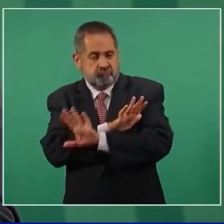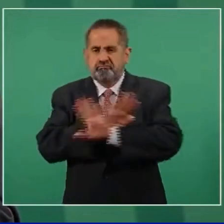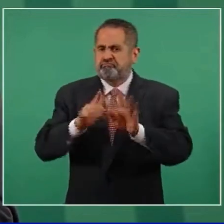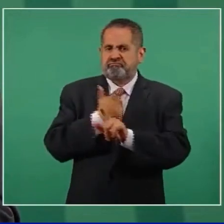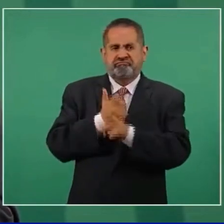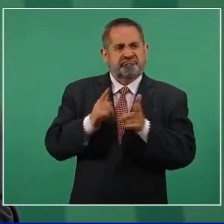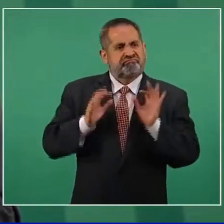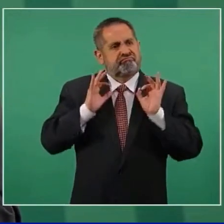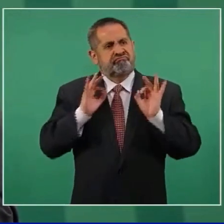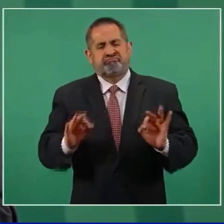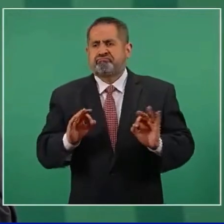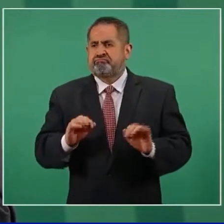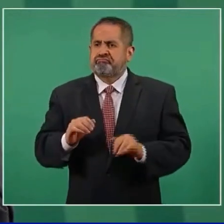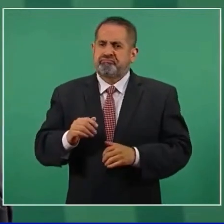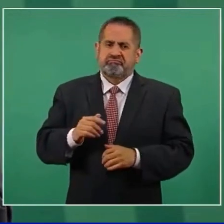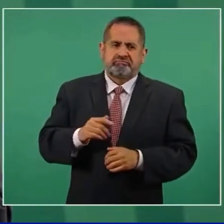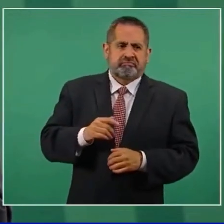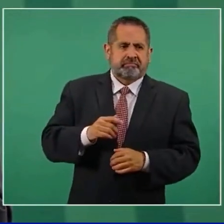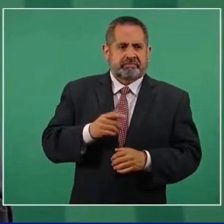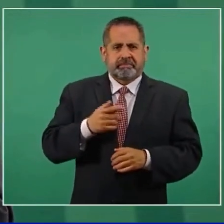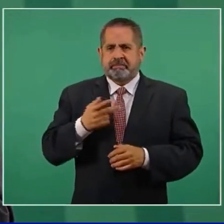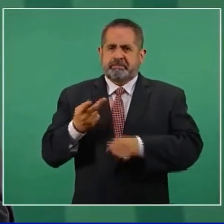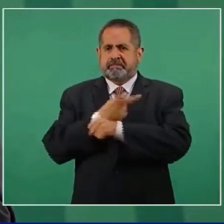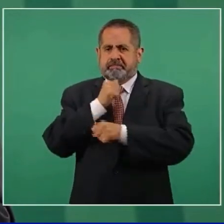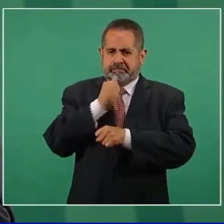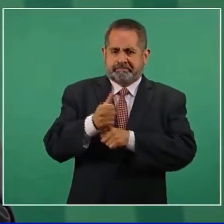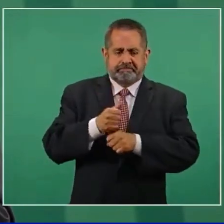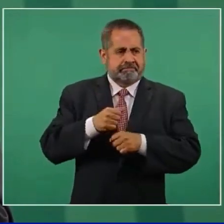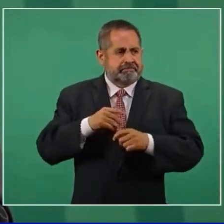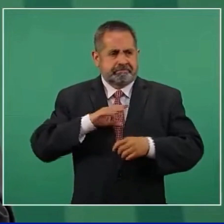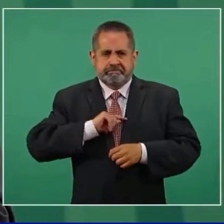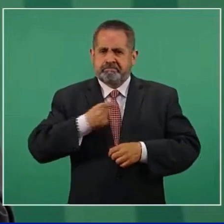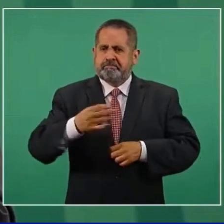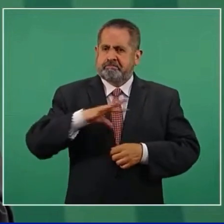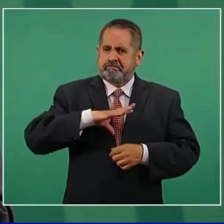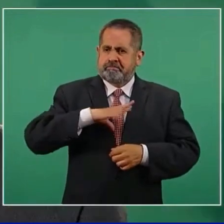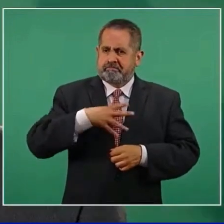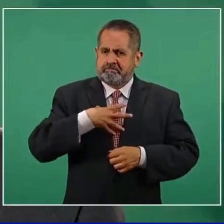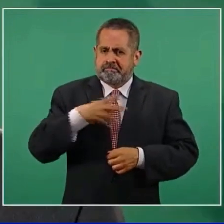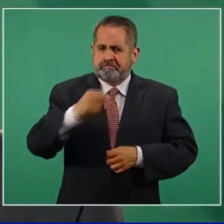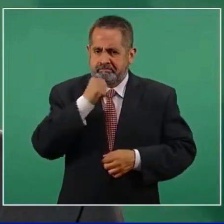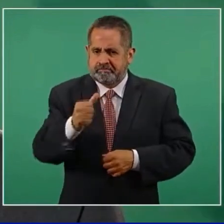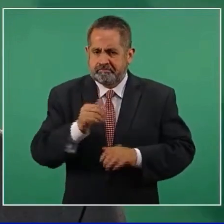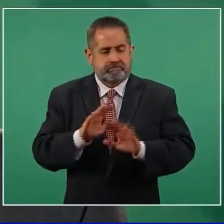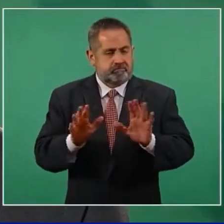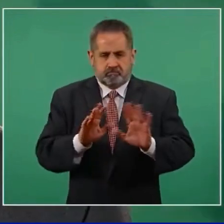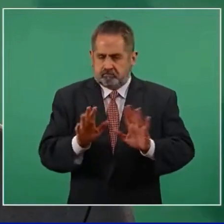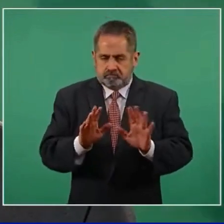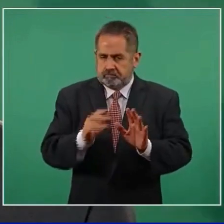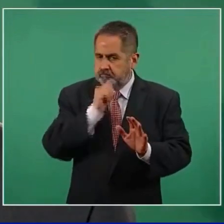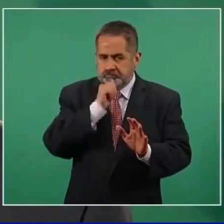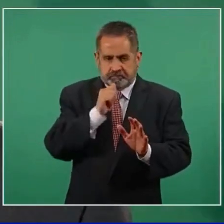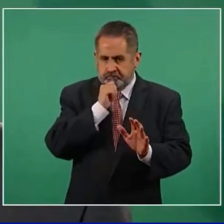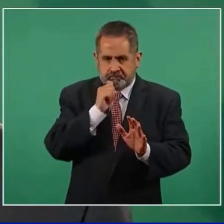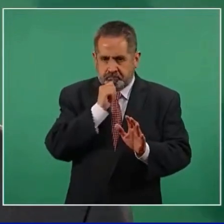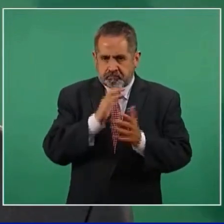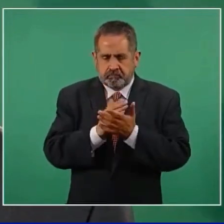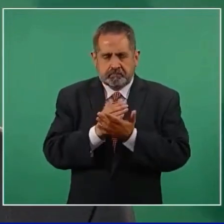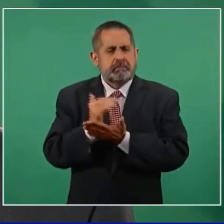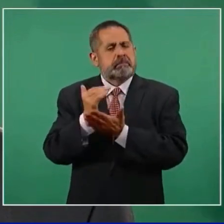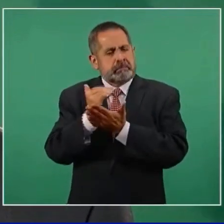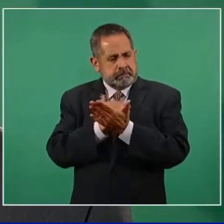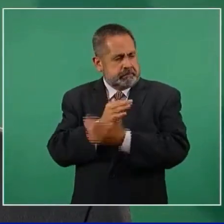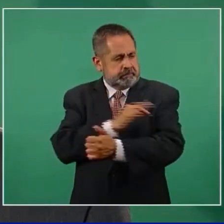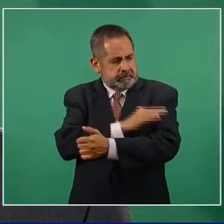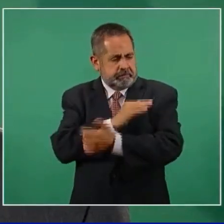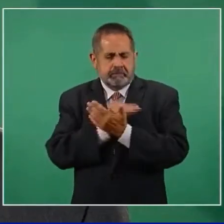en evitar la capacidad de contagiar. Es una vacuna muy efectiva en quitar la probabilidad o reducir al máximo